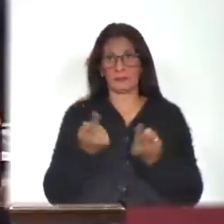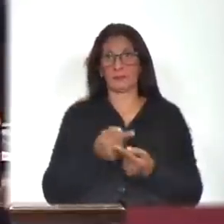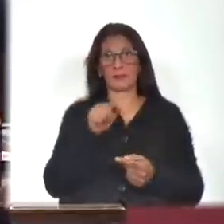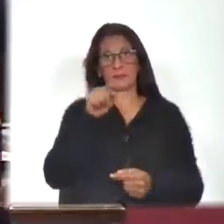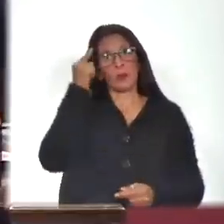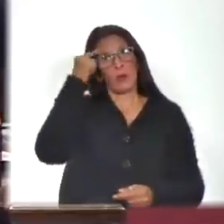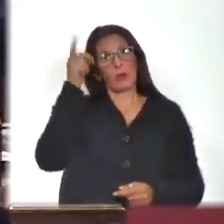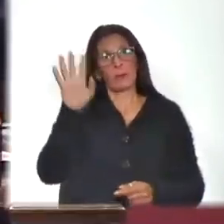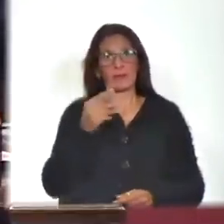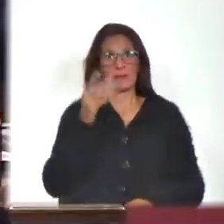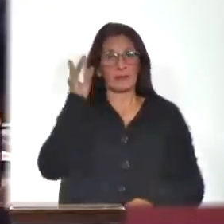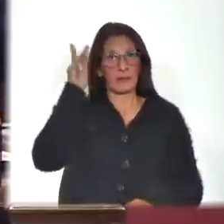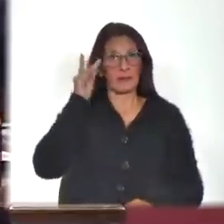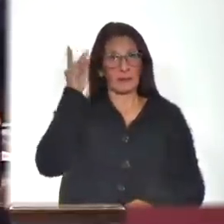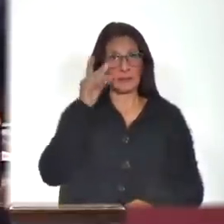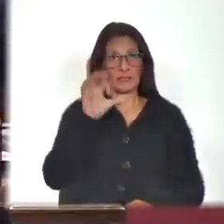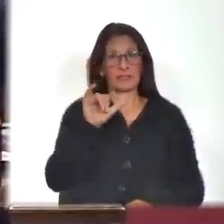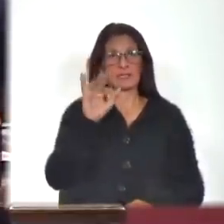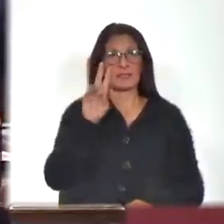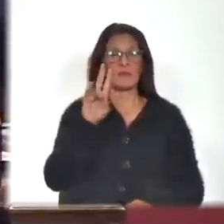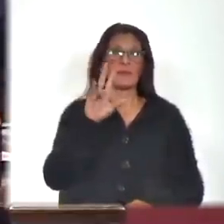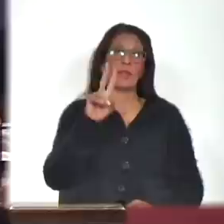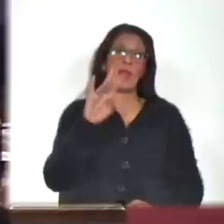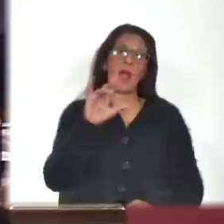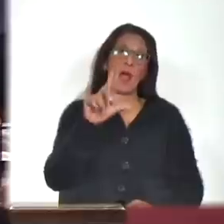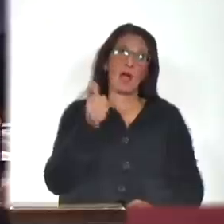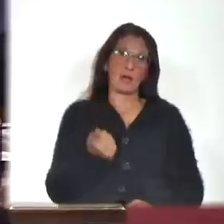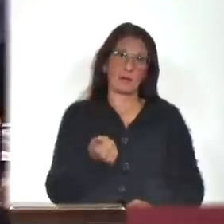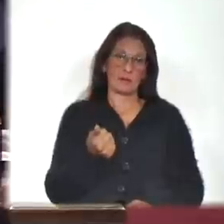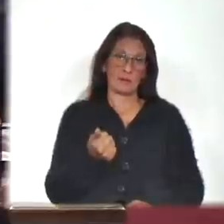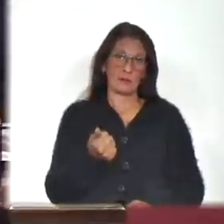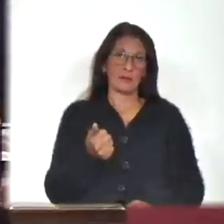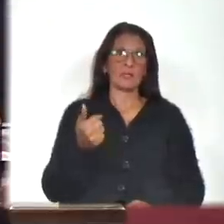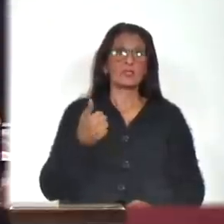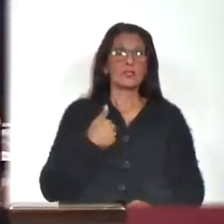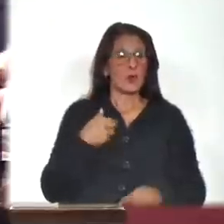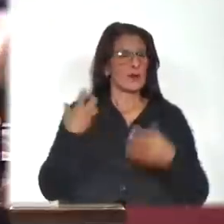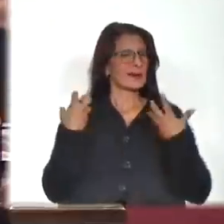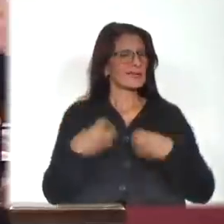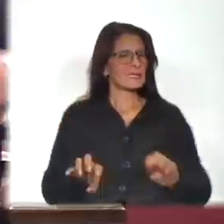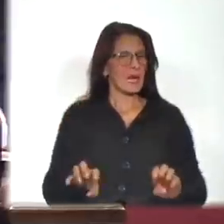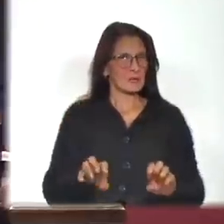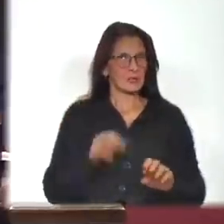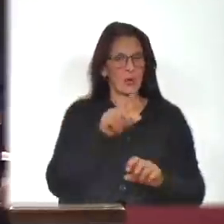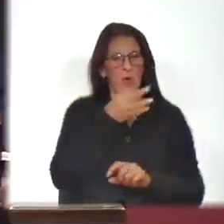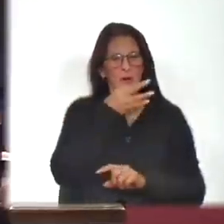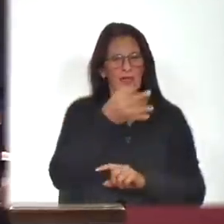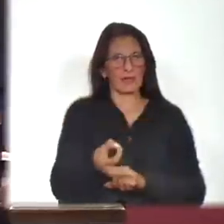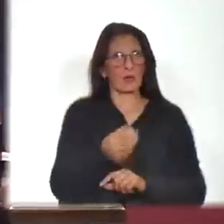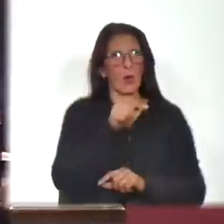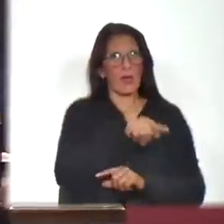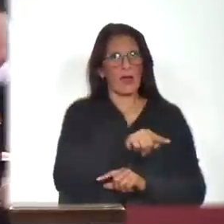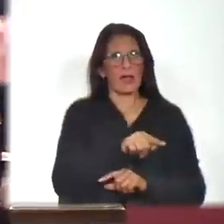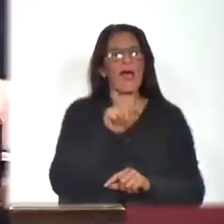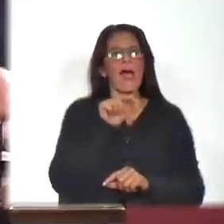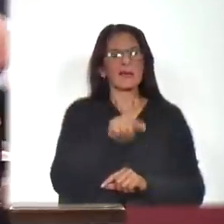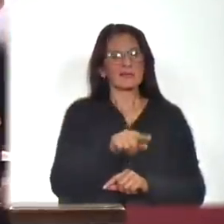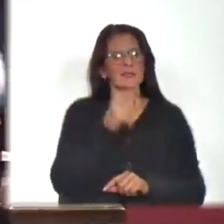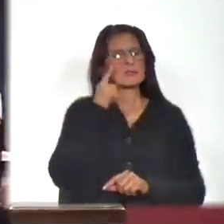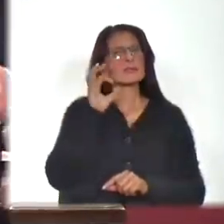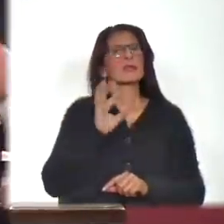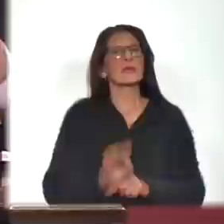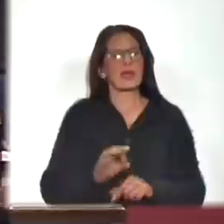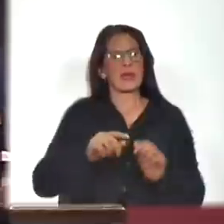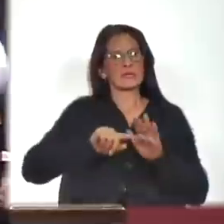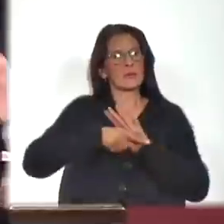piensa el señor diputado civil, el secretario general del Partido Socialista. Yo rechazo categóricamente esas afirmaciones y digo que así se crea y se